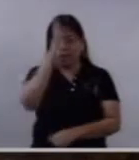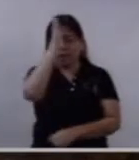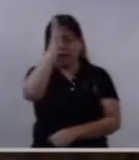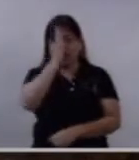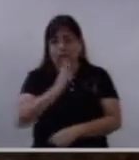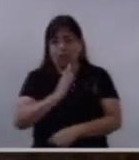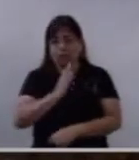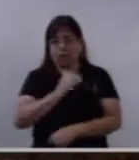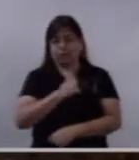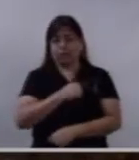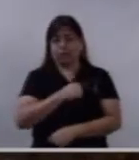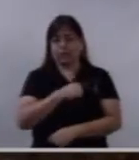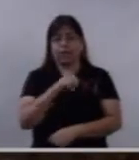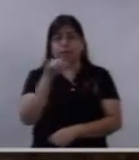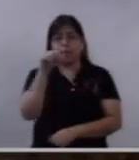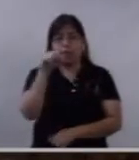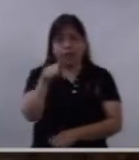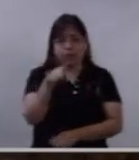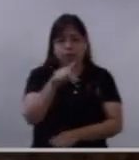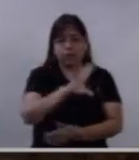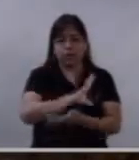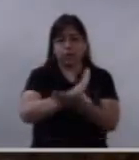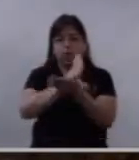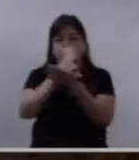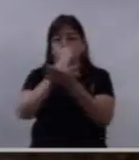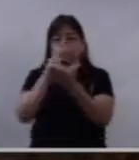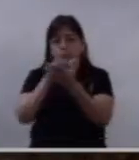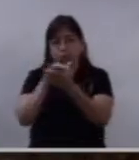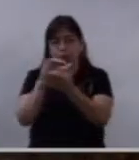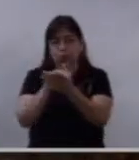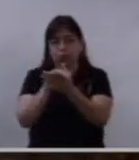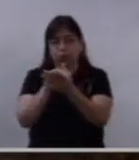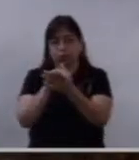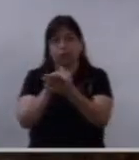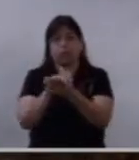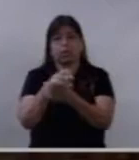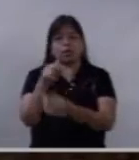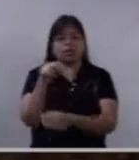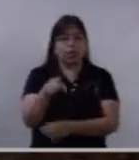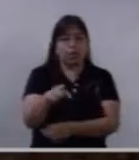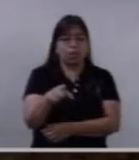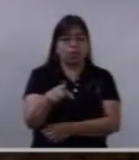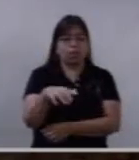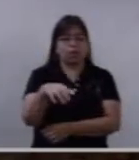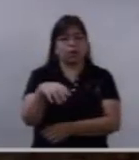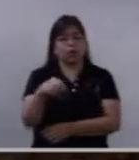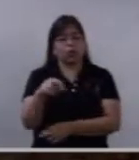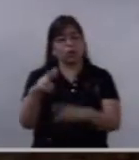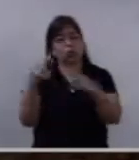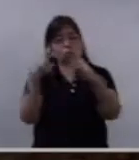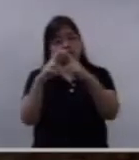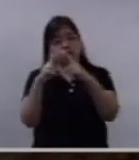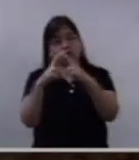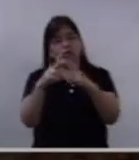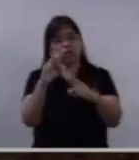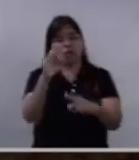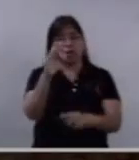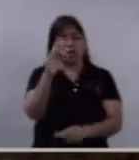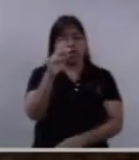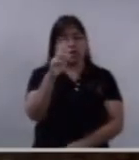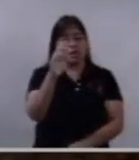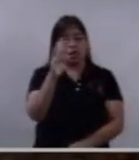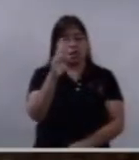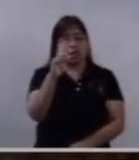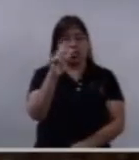También está un matrimonio y un hermano franciscano, también venidos de Bosnia,